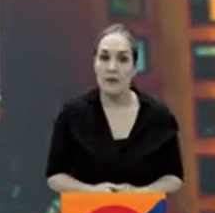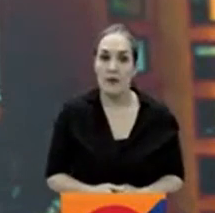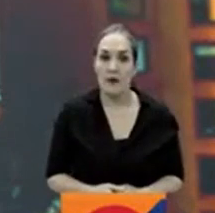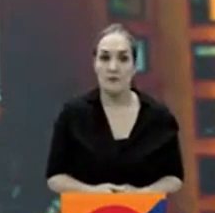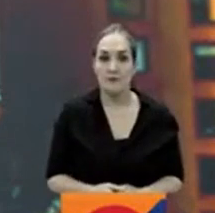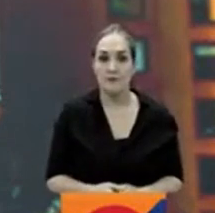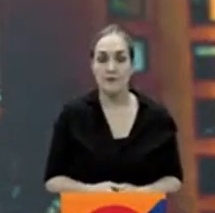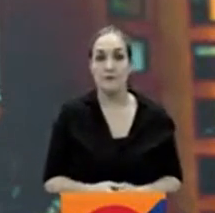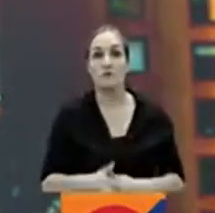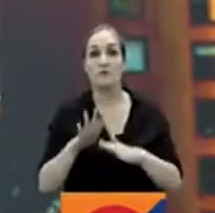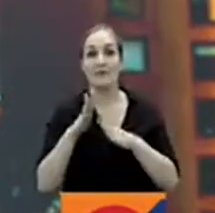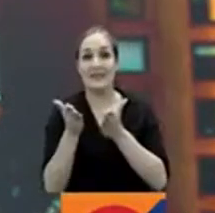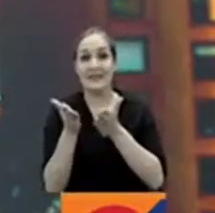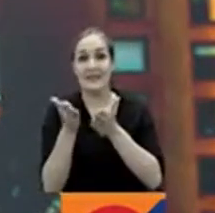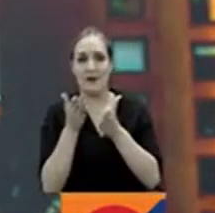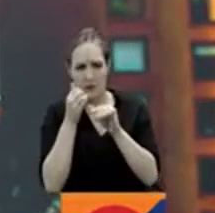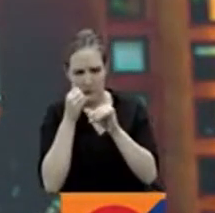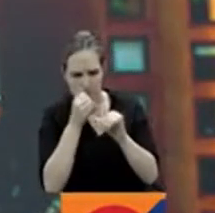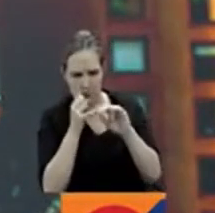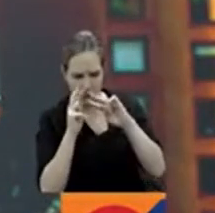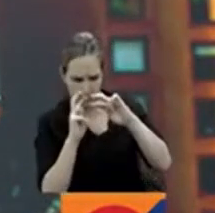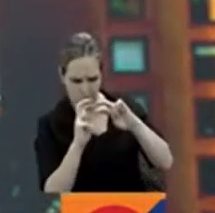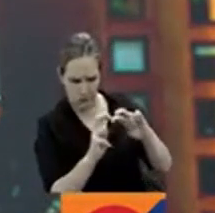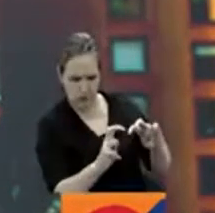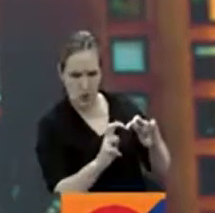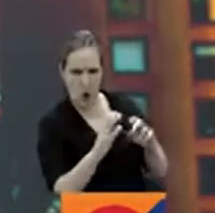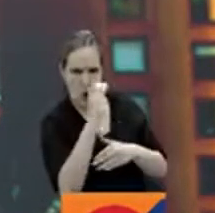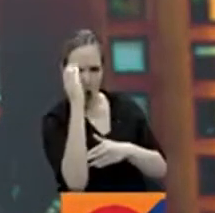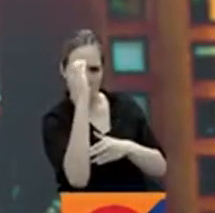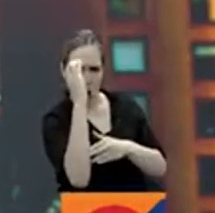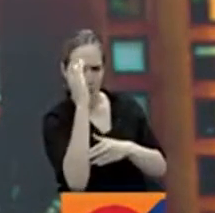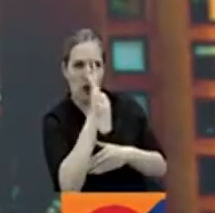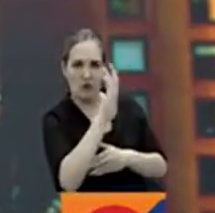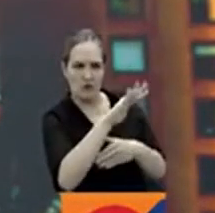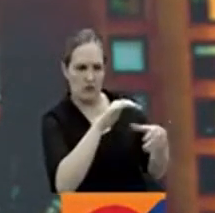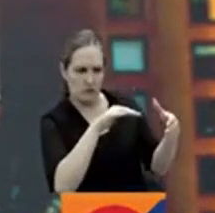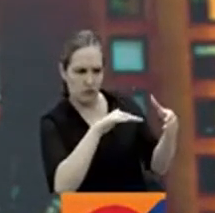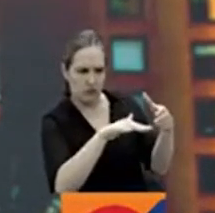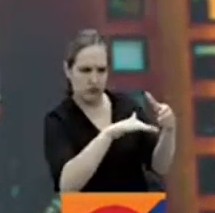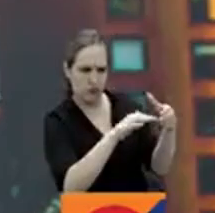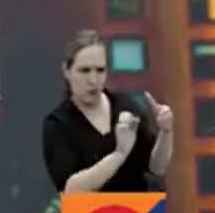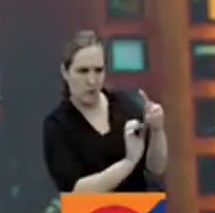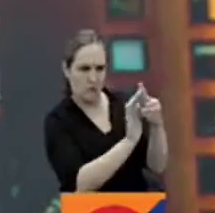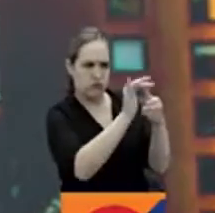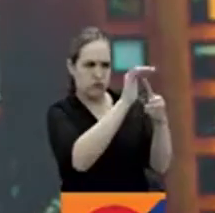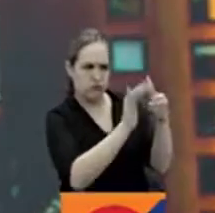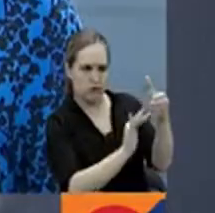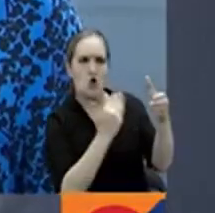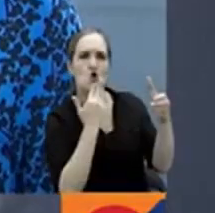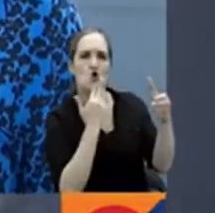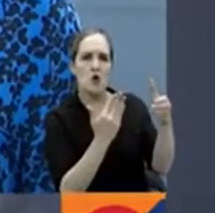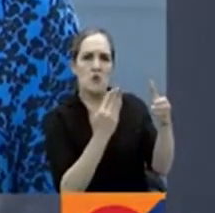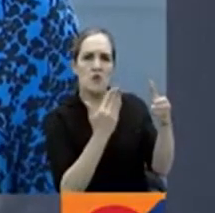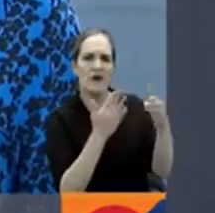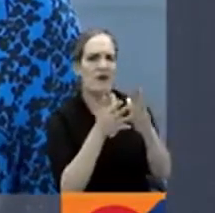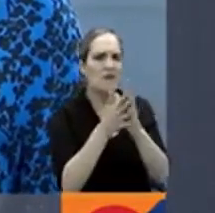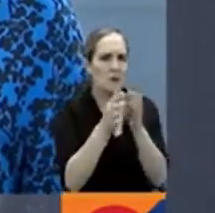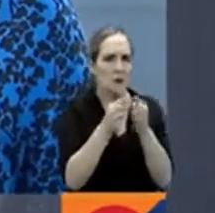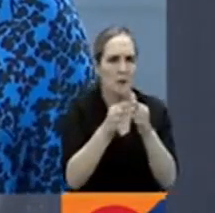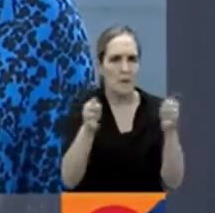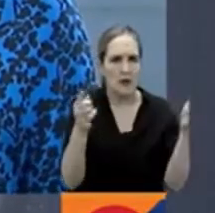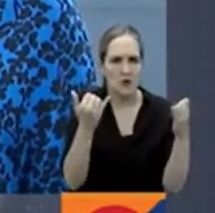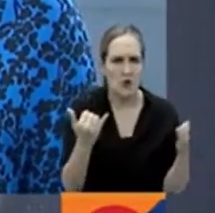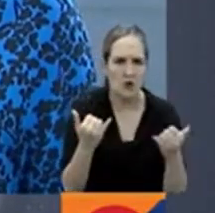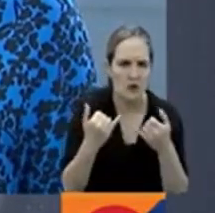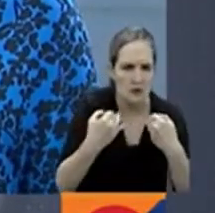Geológico Colombiano entregó una actualización del estado del volcán nevado del Ruiz. Para eso está ya Jaira Perea que nos cuenta cuáles son los datos de